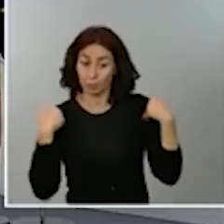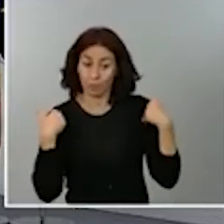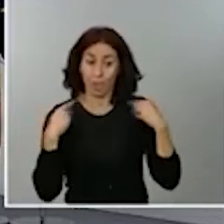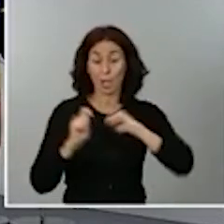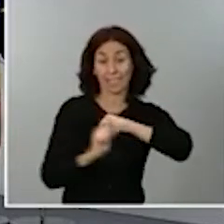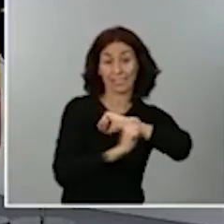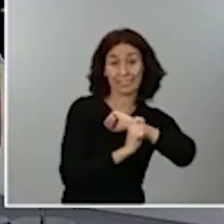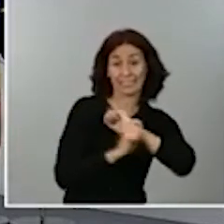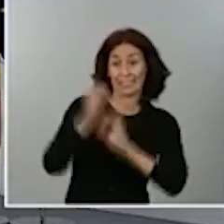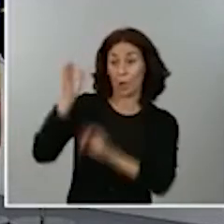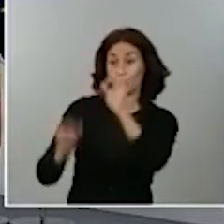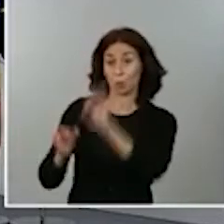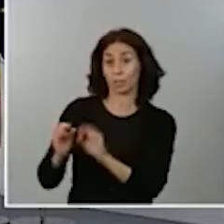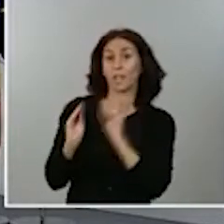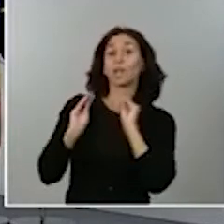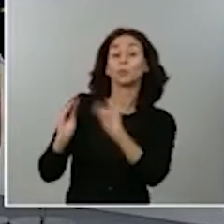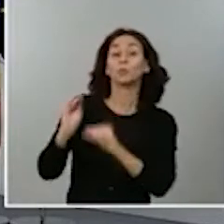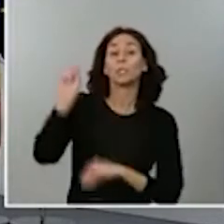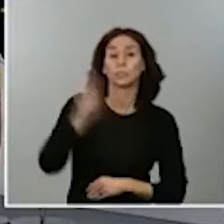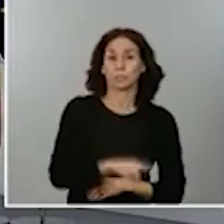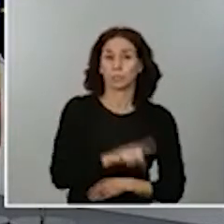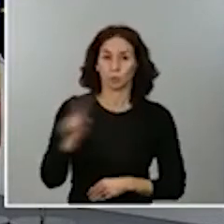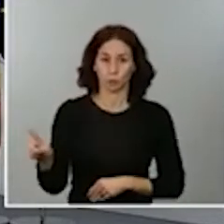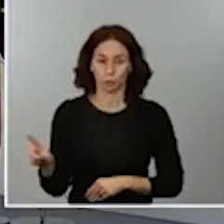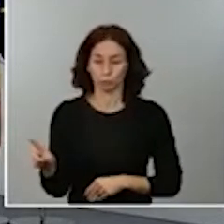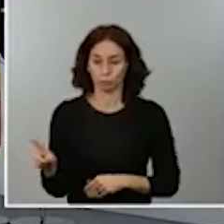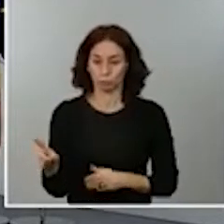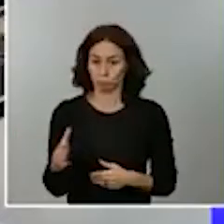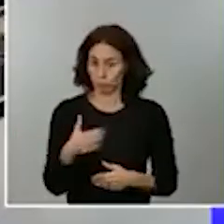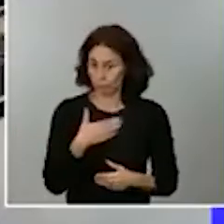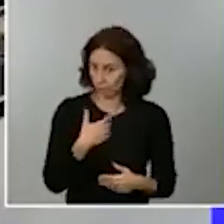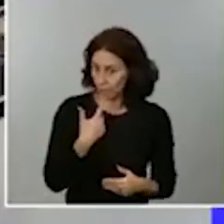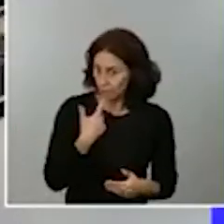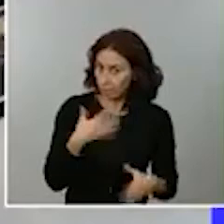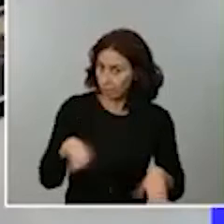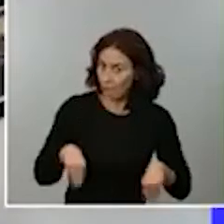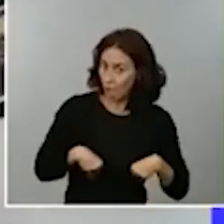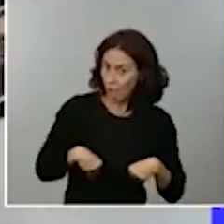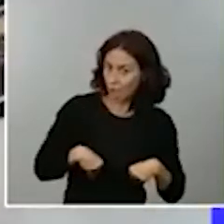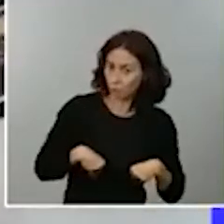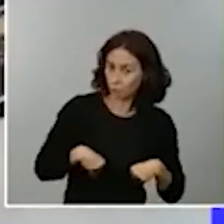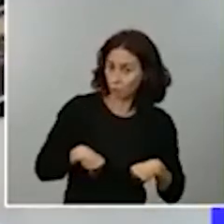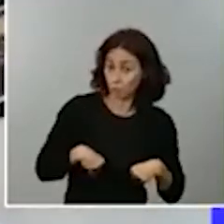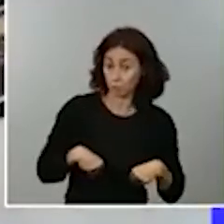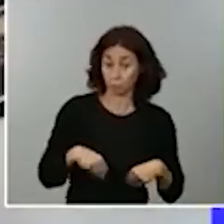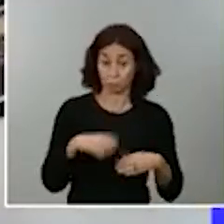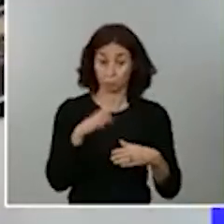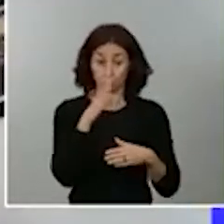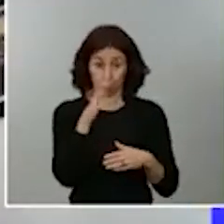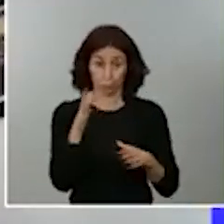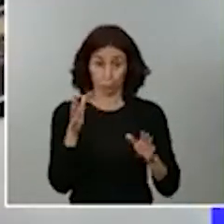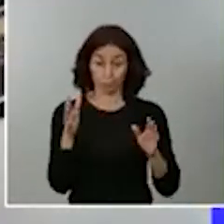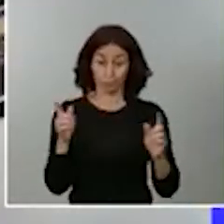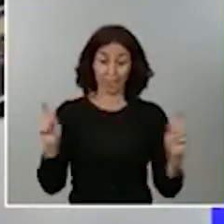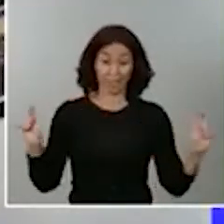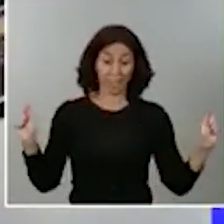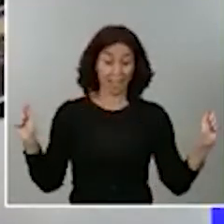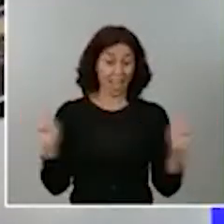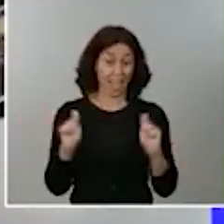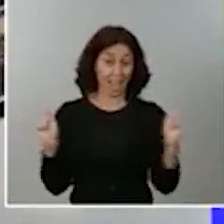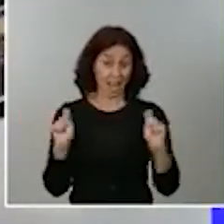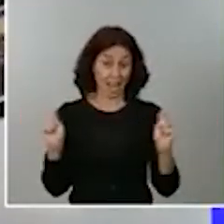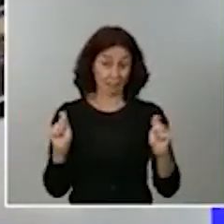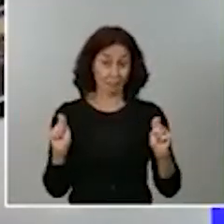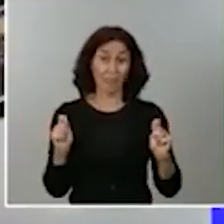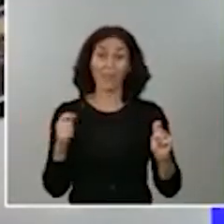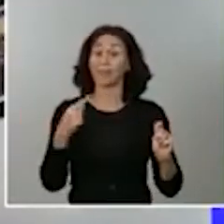tumbado en los tribunales, si de alguna manera van a asumir el fiasco que supone tomar una medida que llevaba meses diciendo que no hacía falta